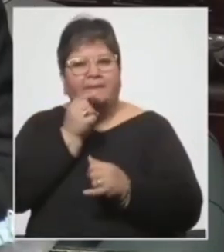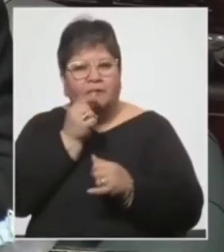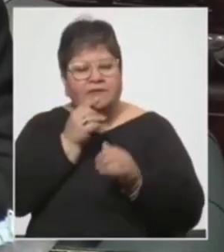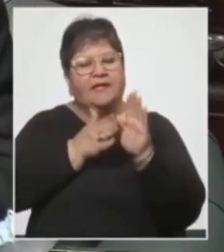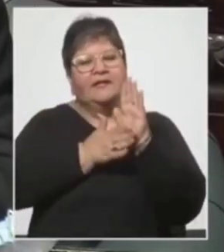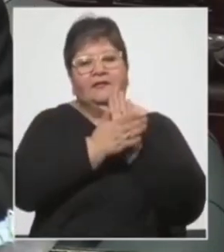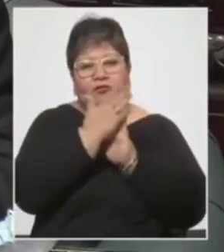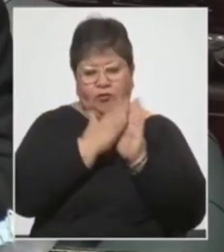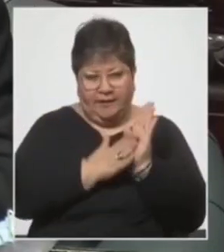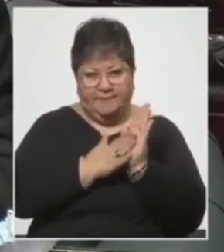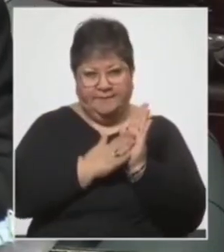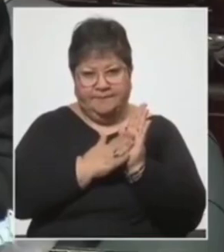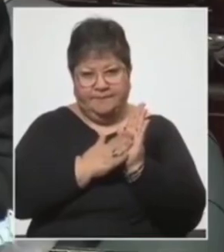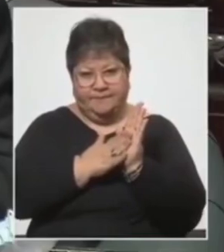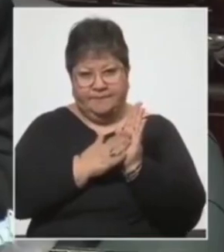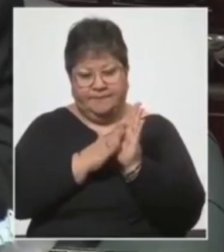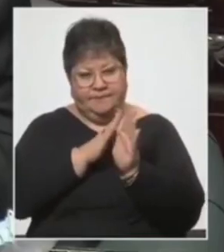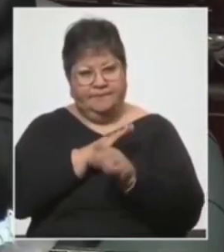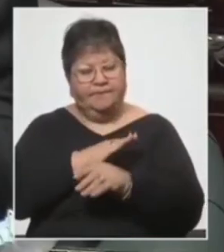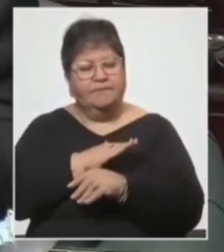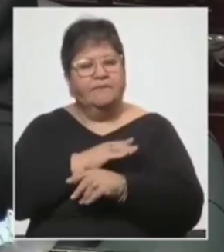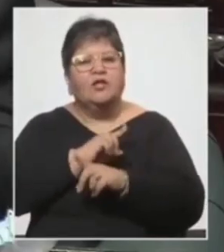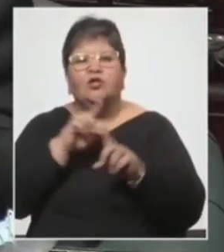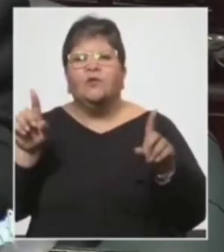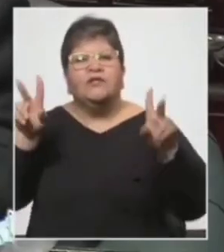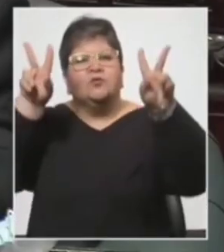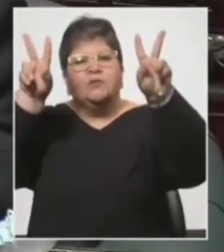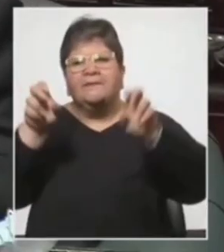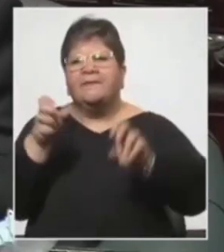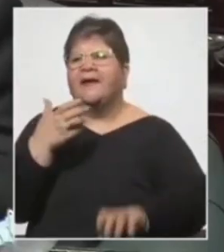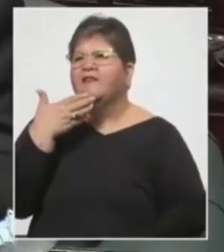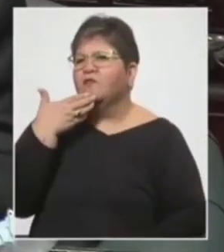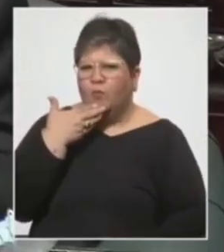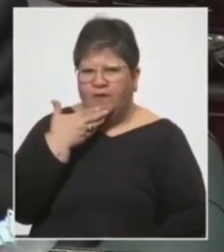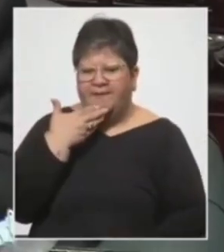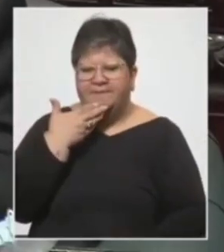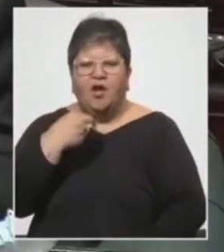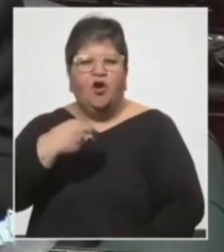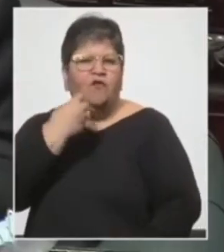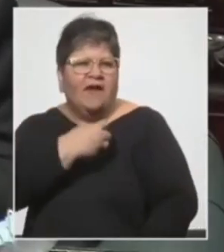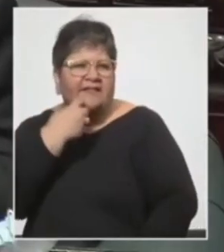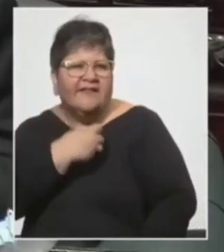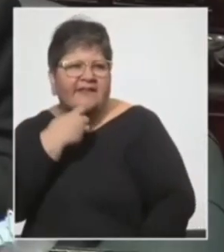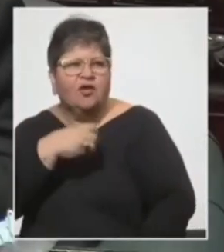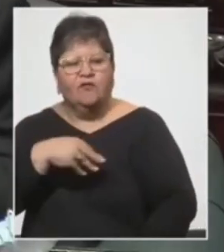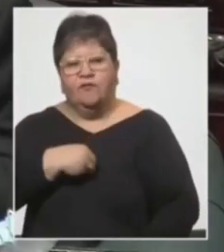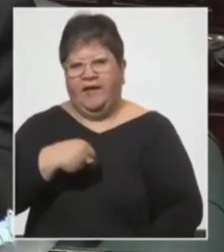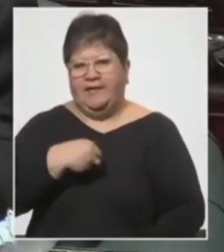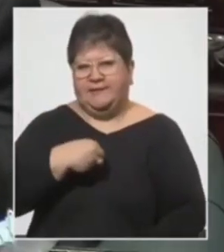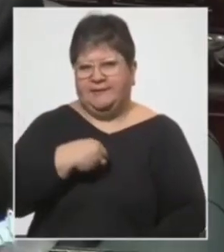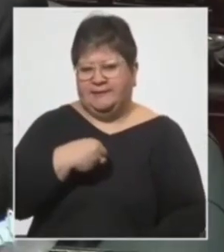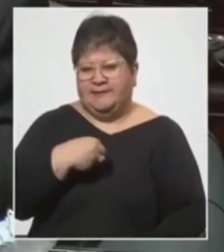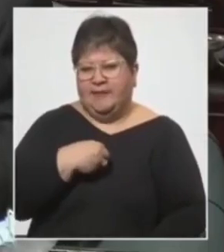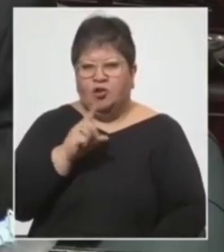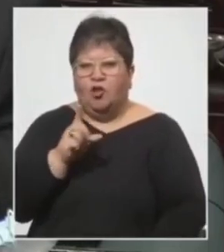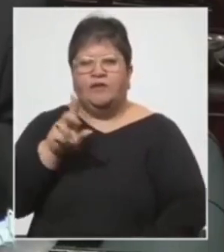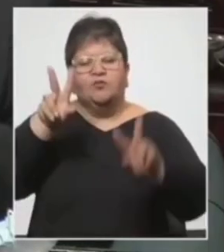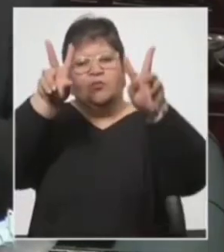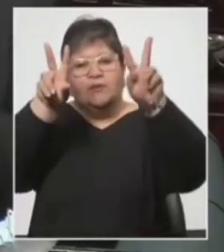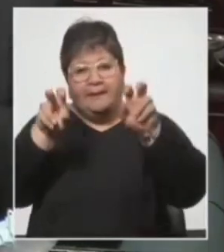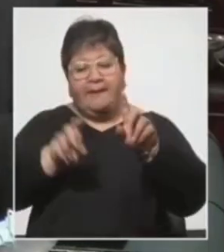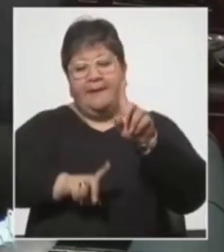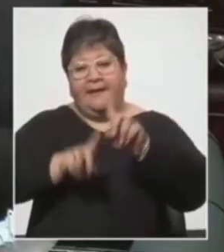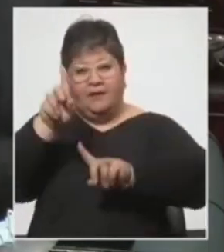Nacional. No es un tema de dudas, no es un tema de desconfianzas, es un tema de que para algunas cosas